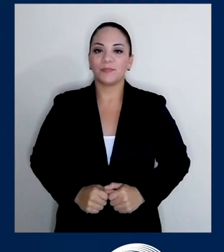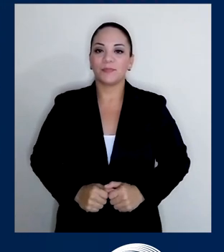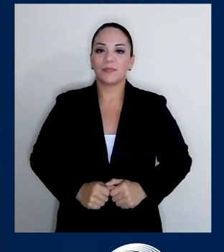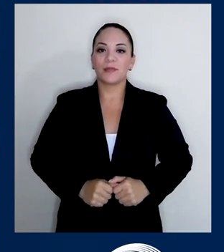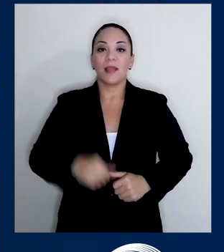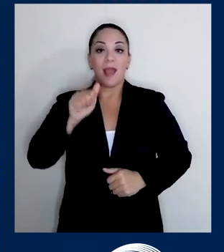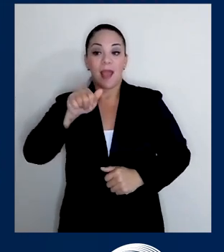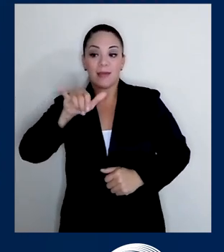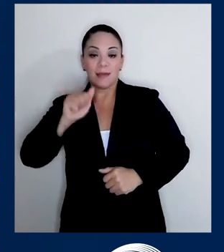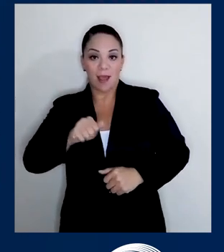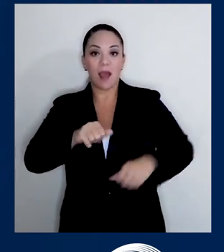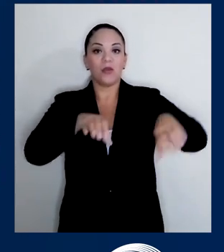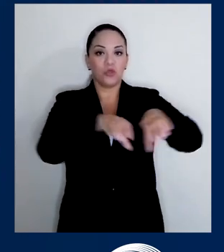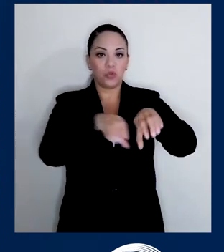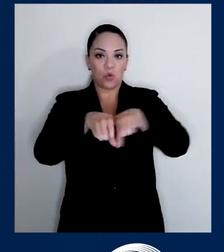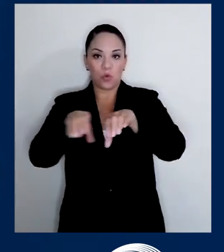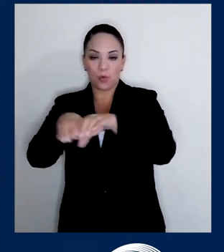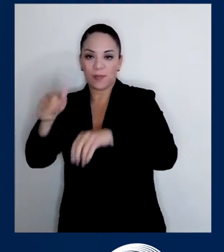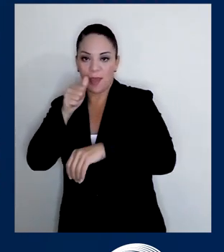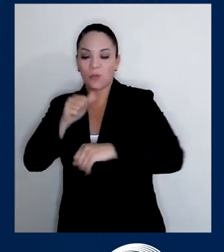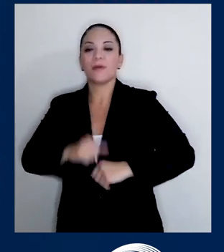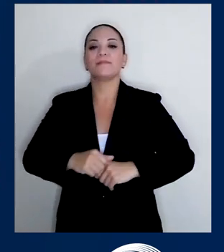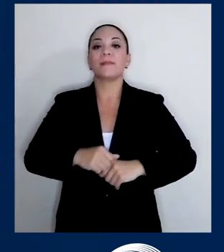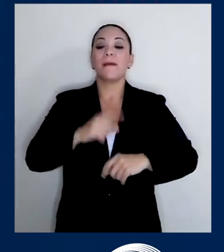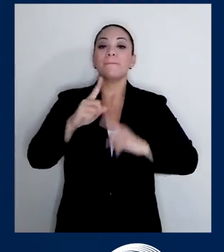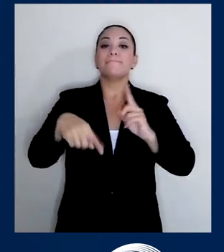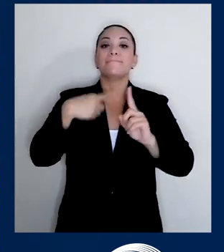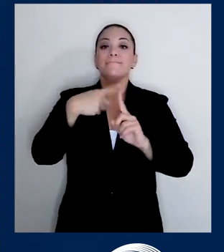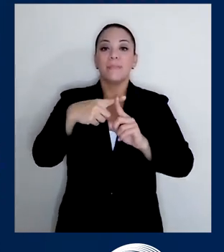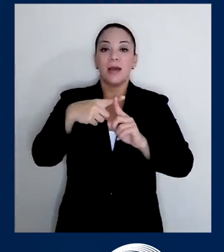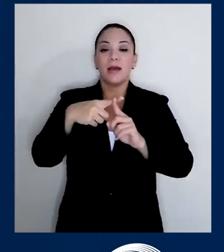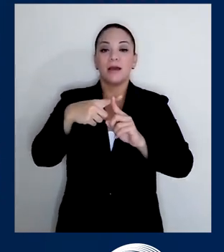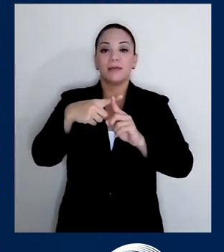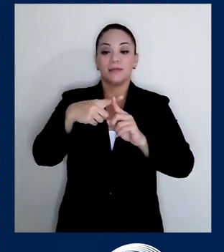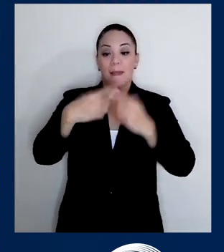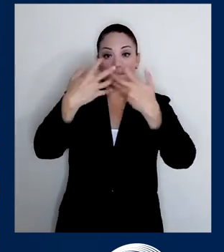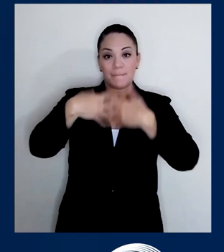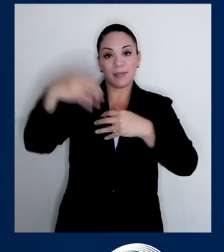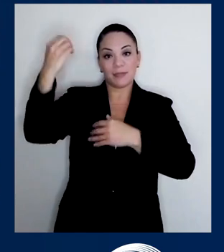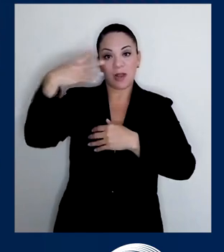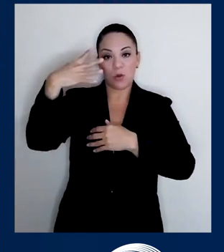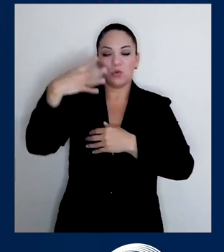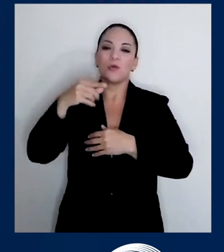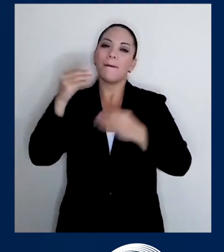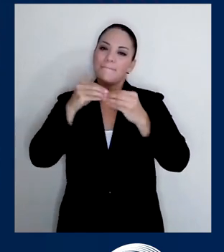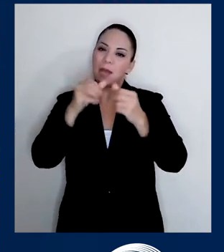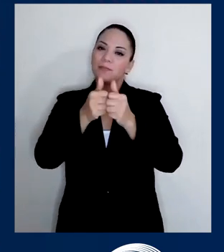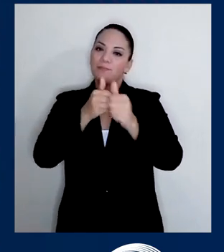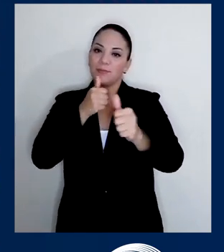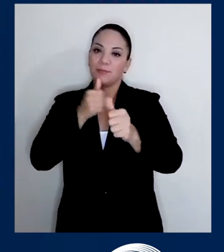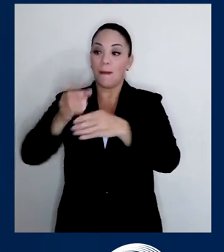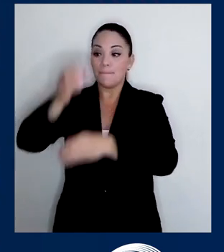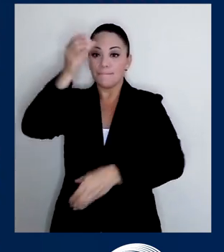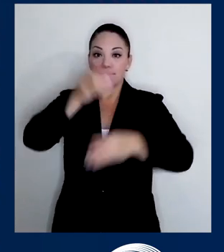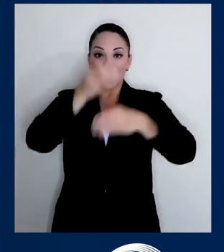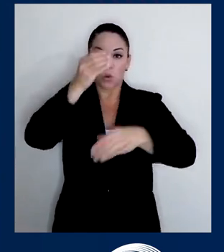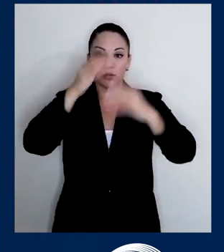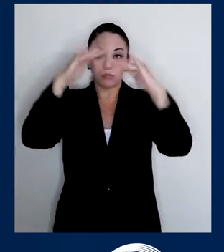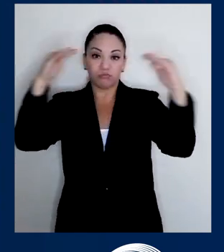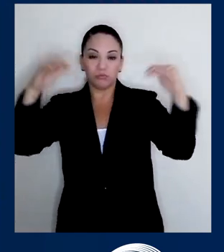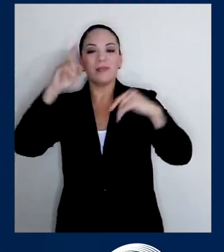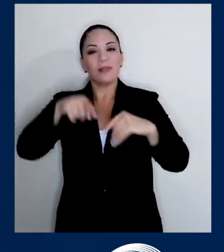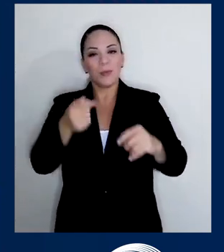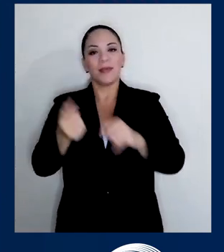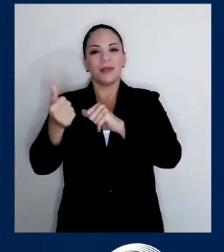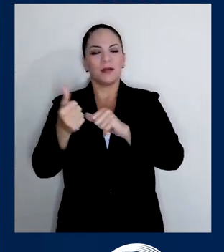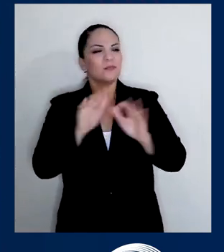tubería del AIA y Compañía Nacional de Fuerza y Luz, que nos dura un poquito más, porque tenemos que quitar todos estos postes y tirarlos para atrás para